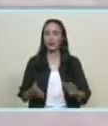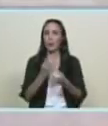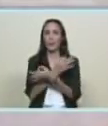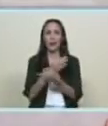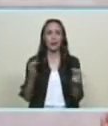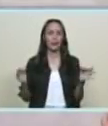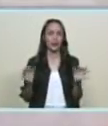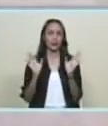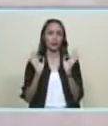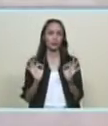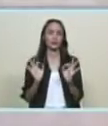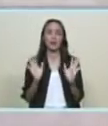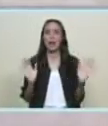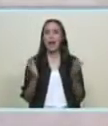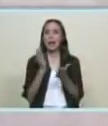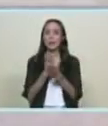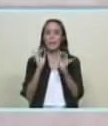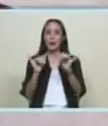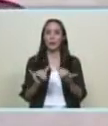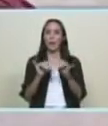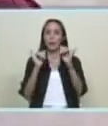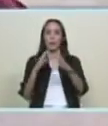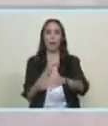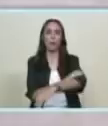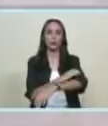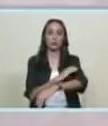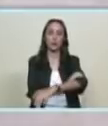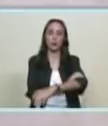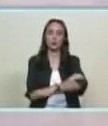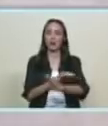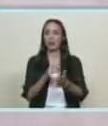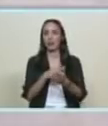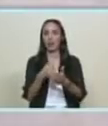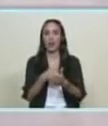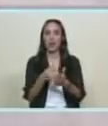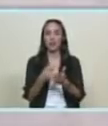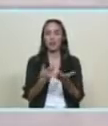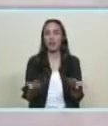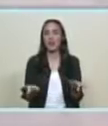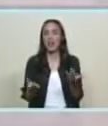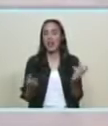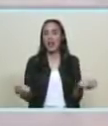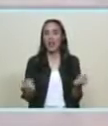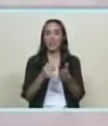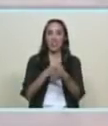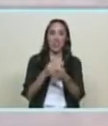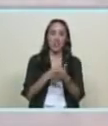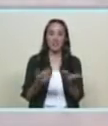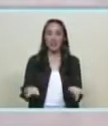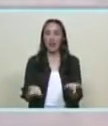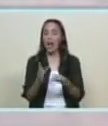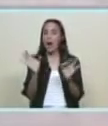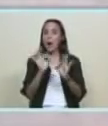perfecta mientras la derecha se envalentona menos felicidad y paz